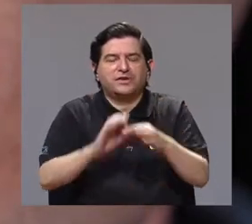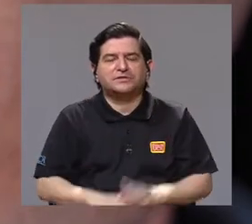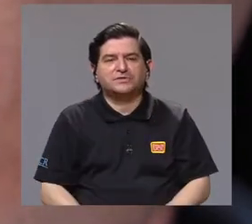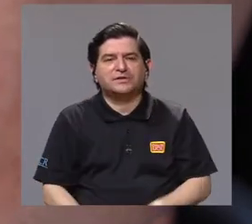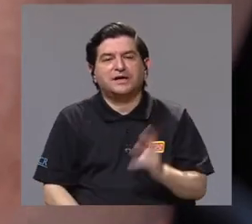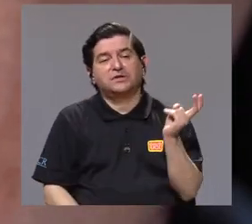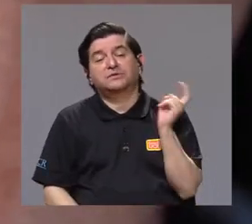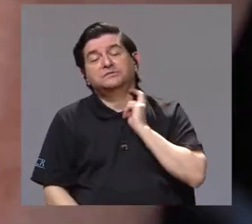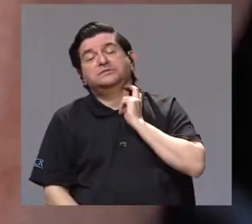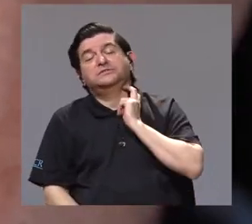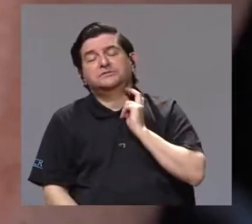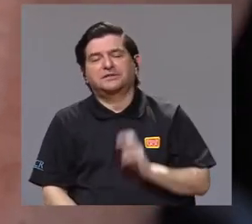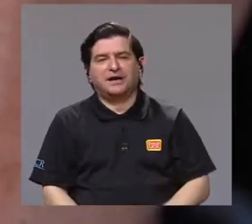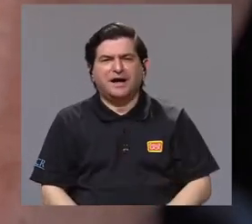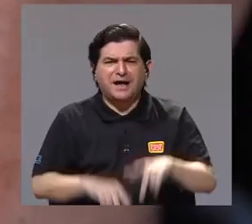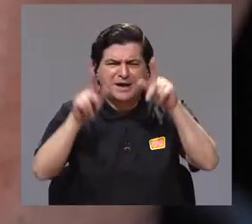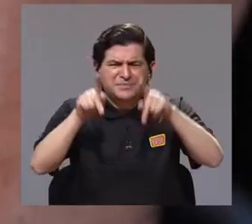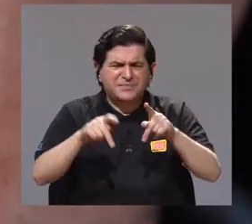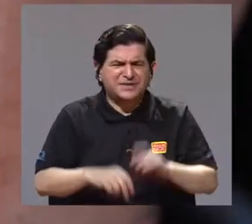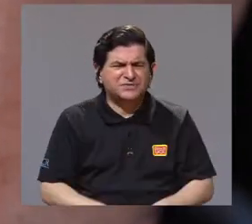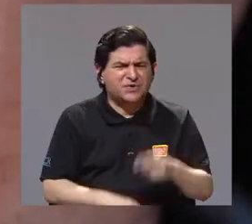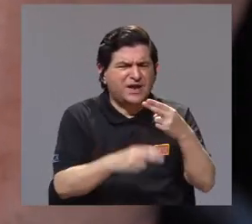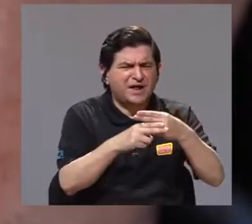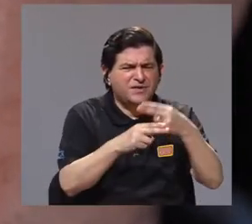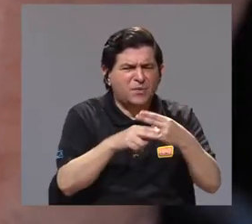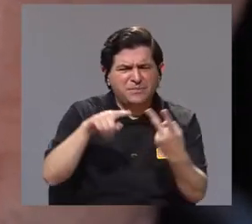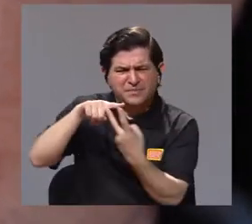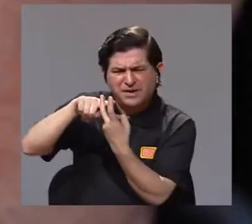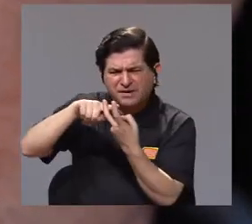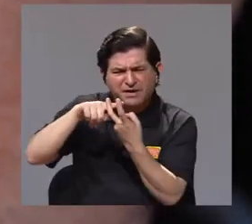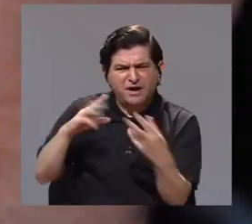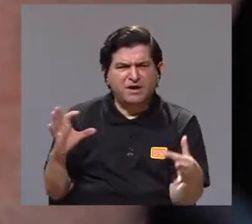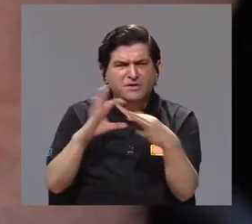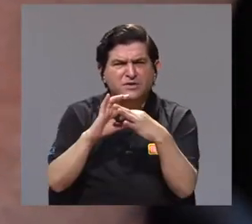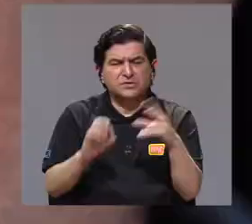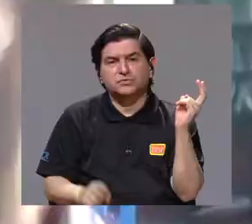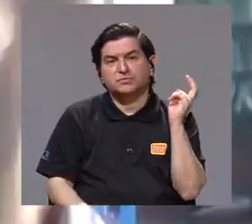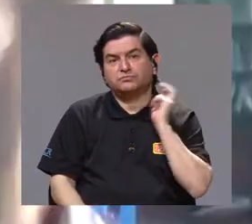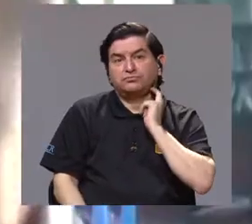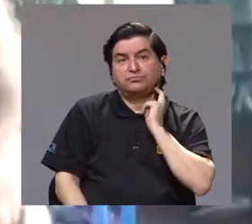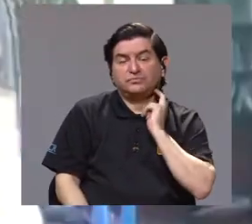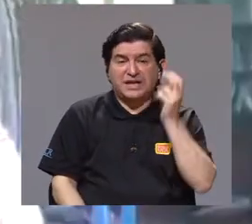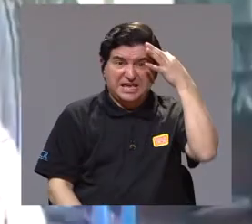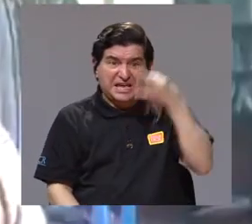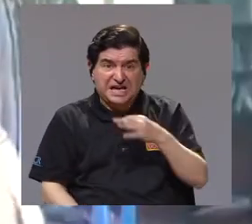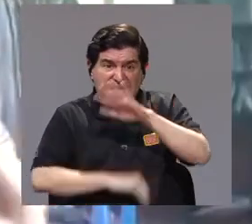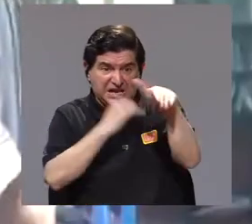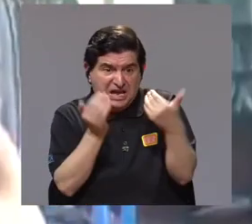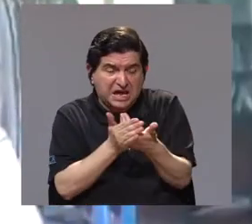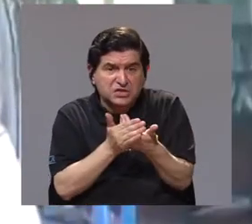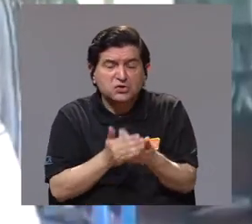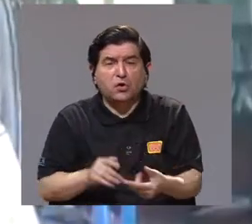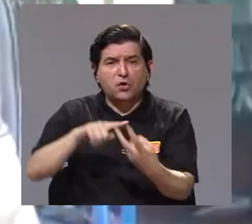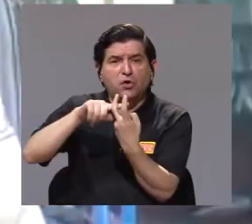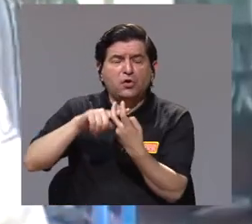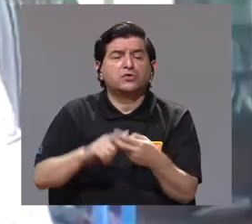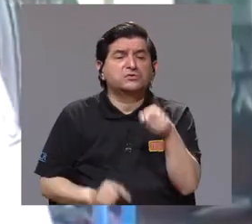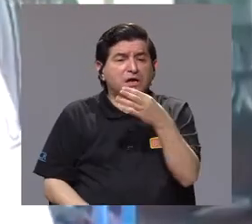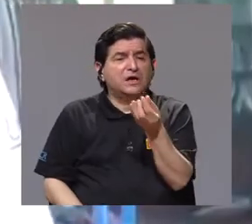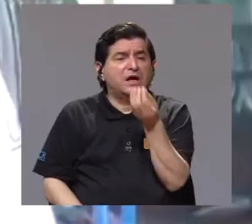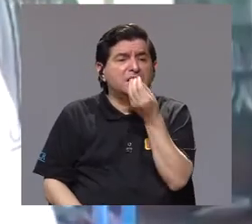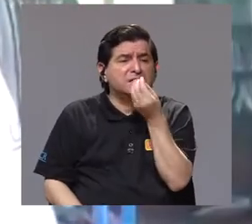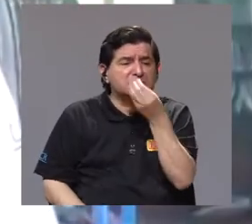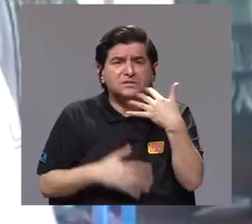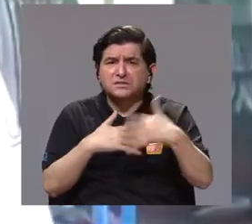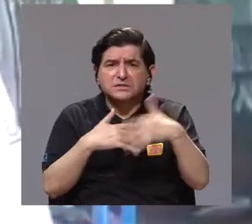vampiros, la gente empezó a relacionar el nombre murciélago con vampiros y asume que todos los murciélagos